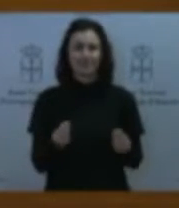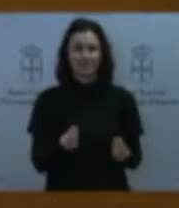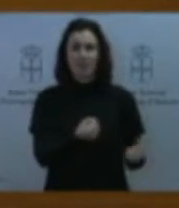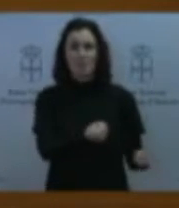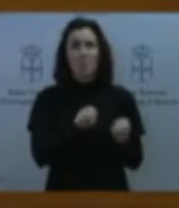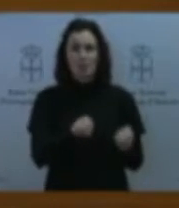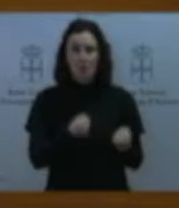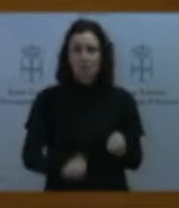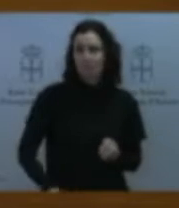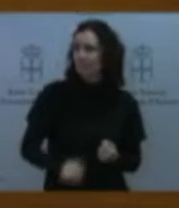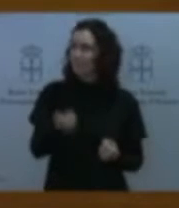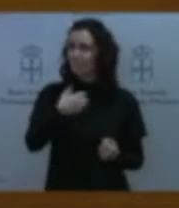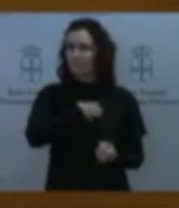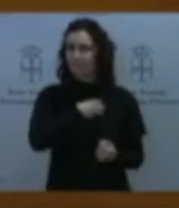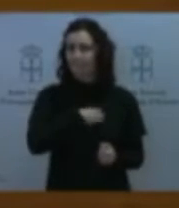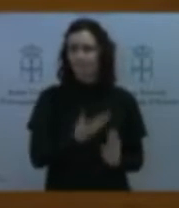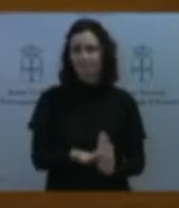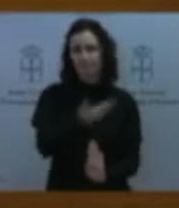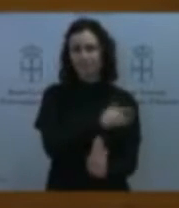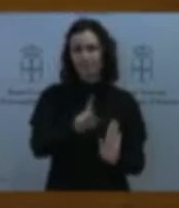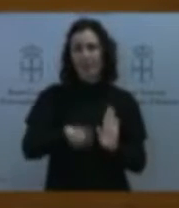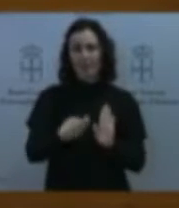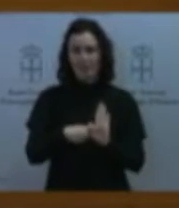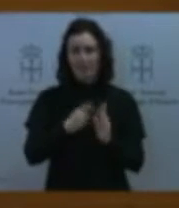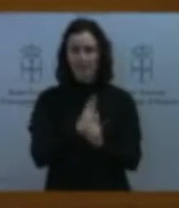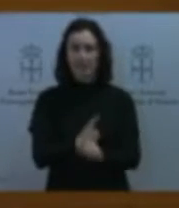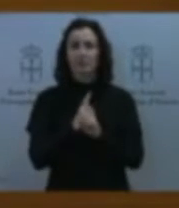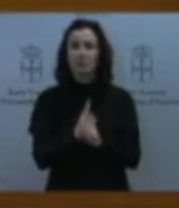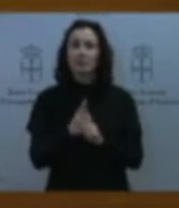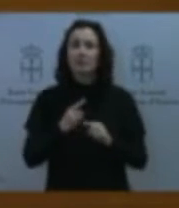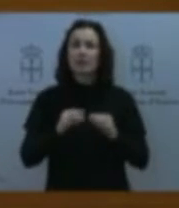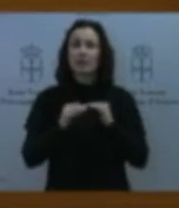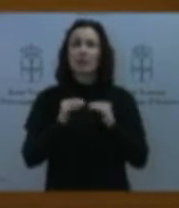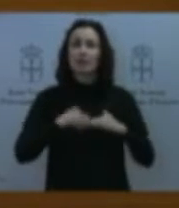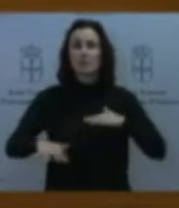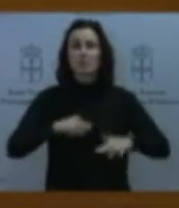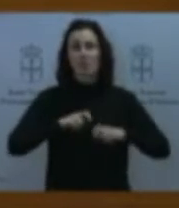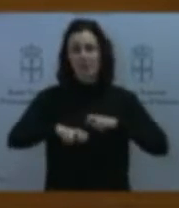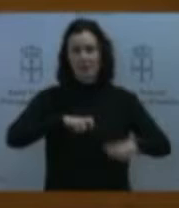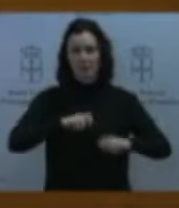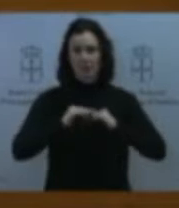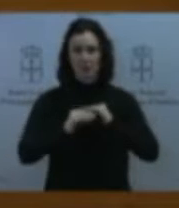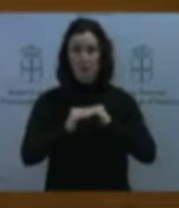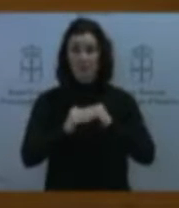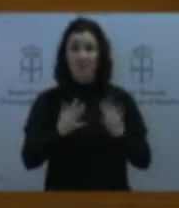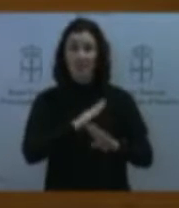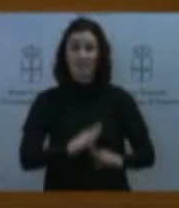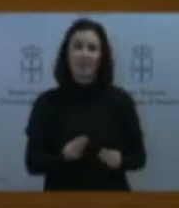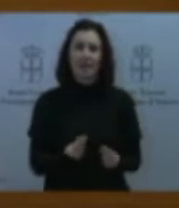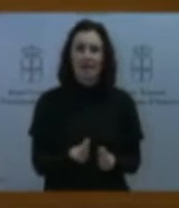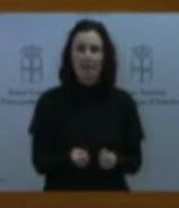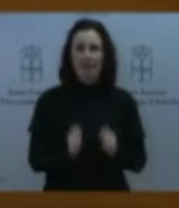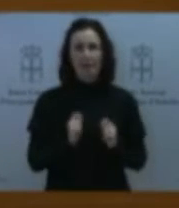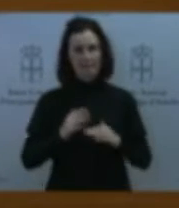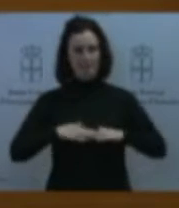a la Ley de Transportes y Movilidad Sostenible, lo cual, ciertamente, hubiera solventado, en cierta medida, los problemas